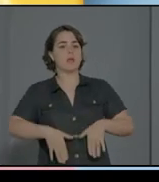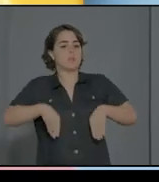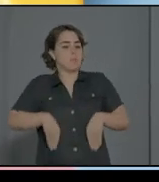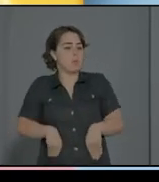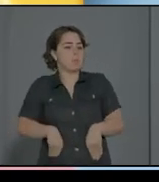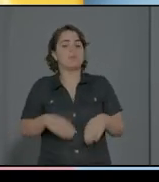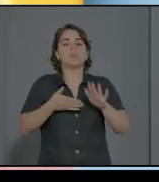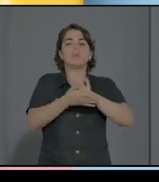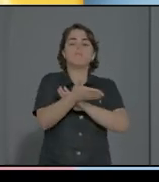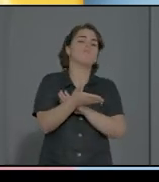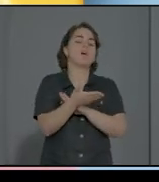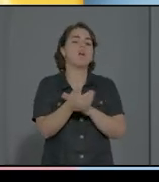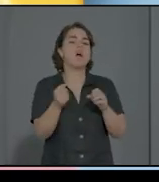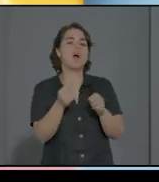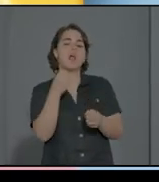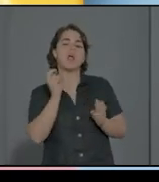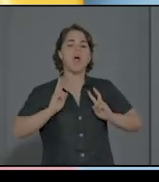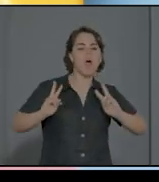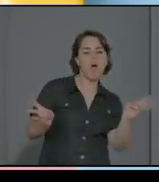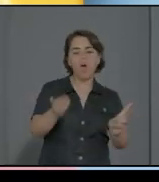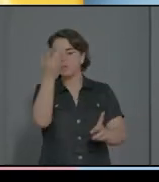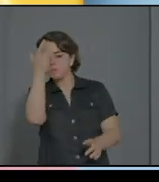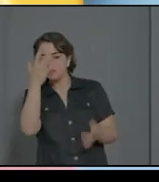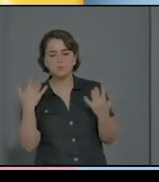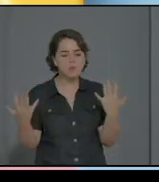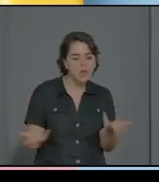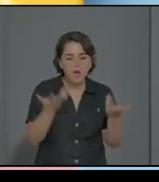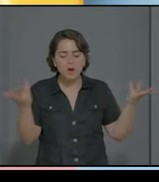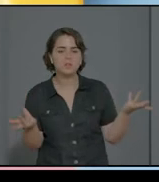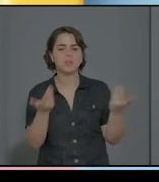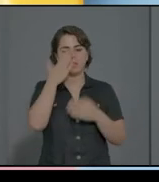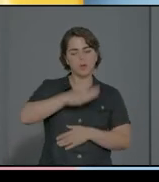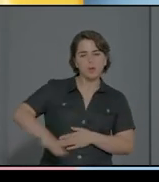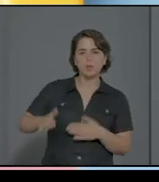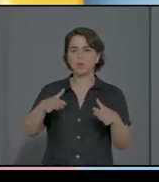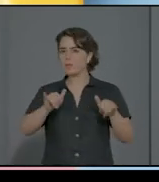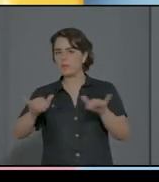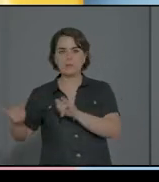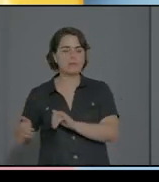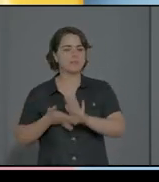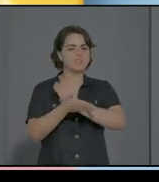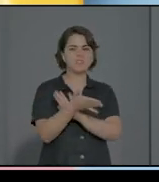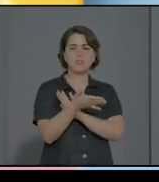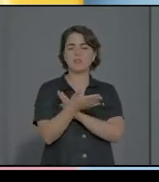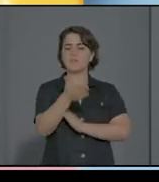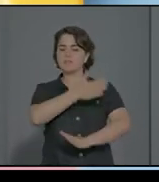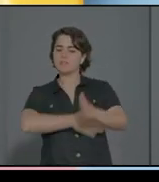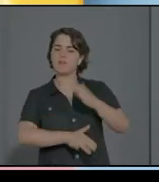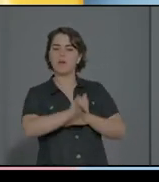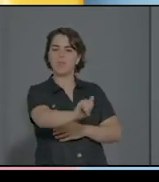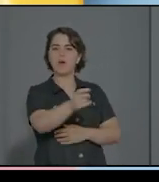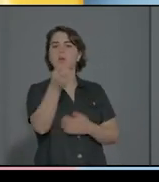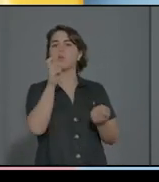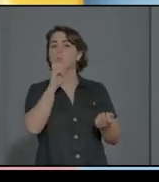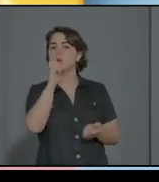los estados mentales precoces del niño y, por lo tanto, tenía una discapacidad intelectual del niño que,